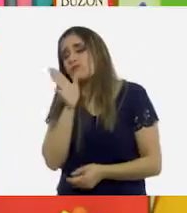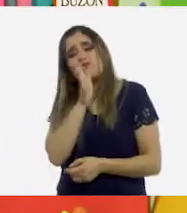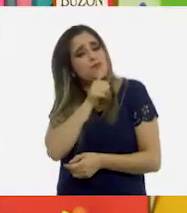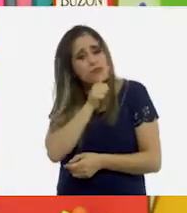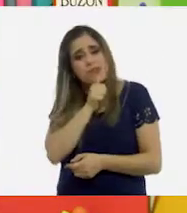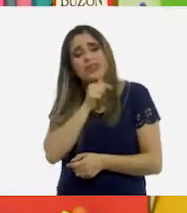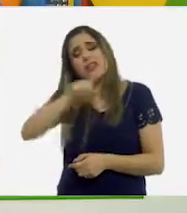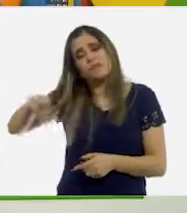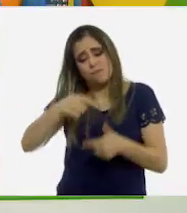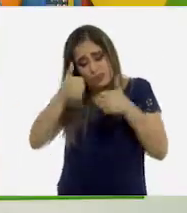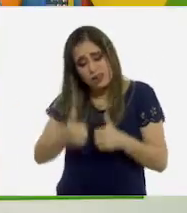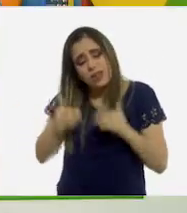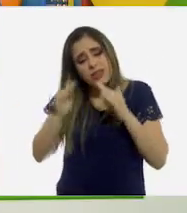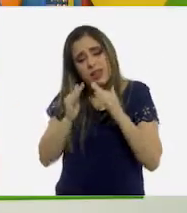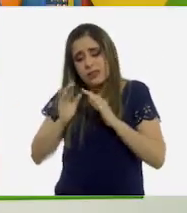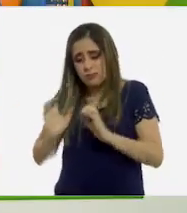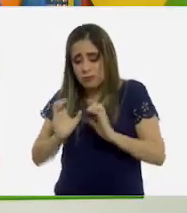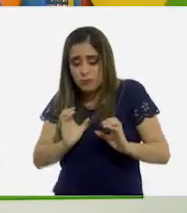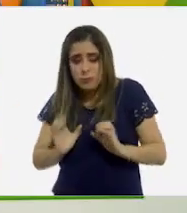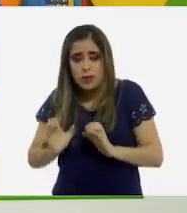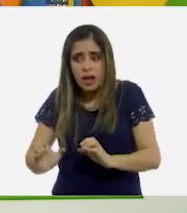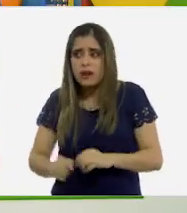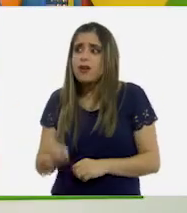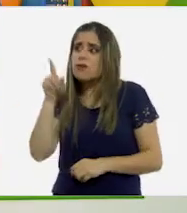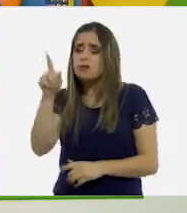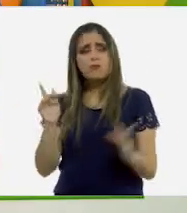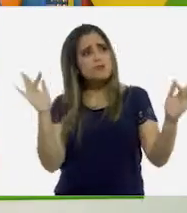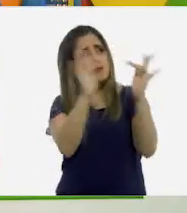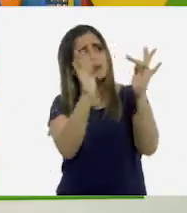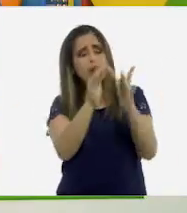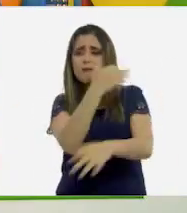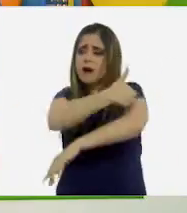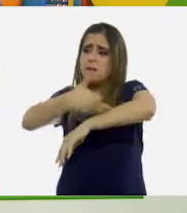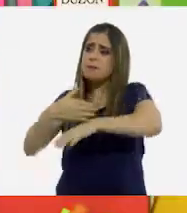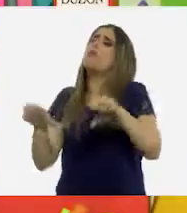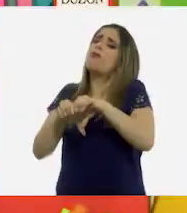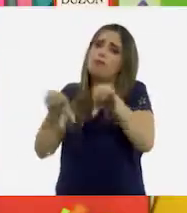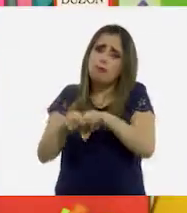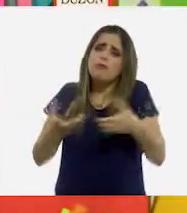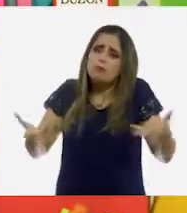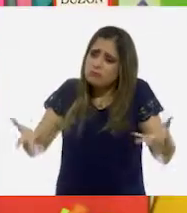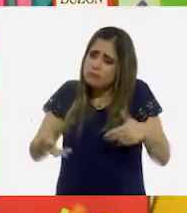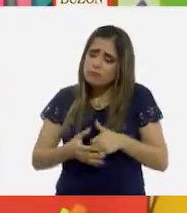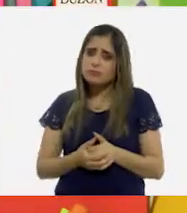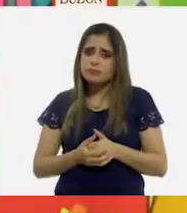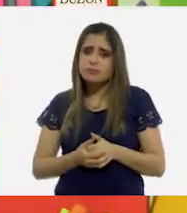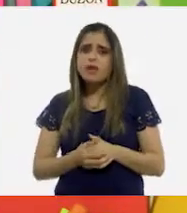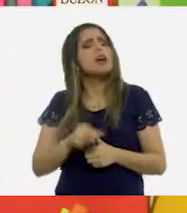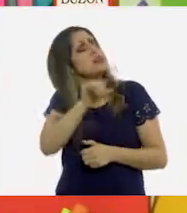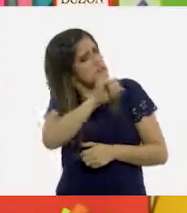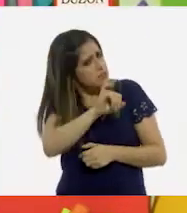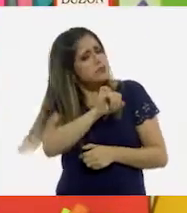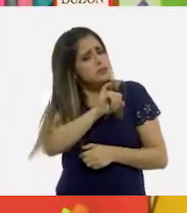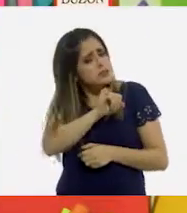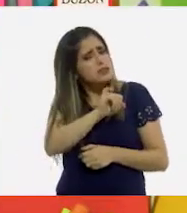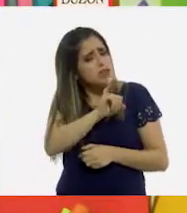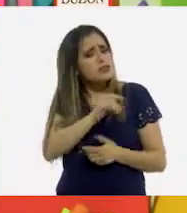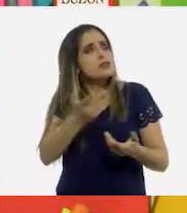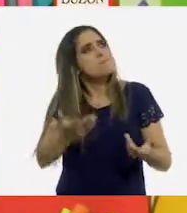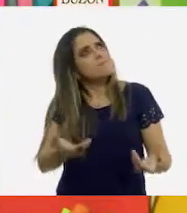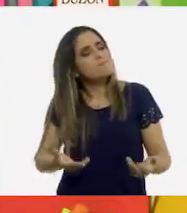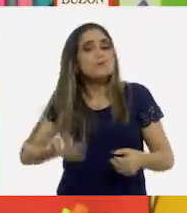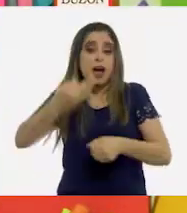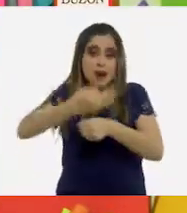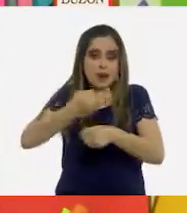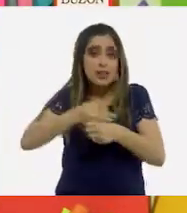cuidando en casa, ¿tú has podido tener comunicación con tu familia? Sí, Ana. Aunque de momento